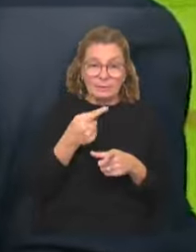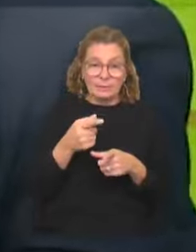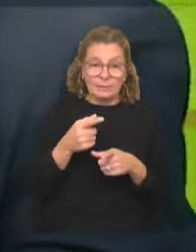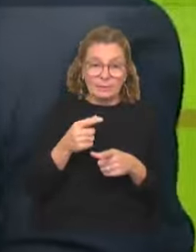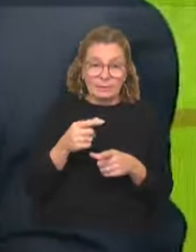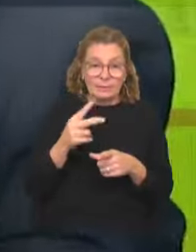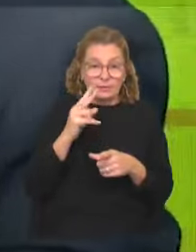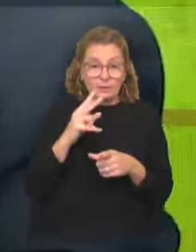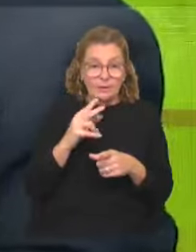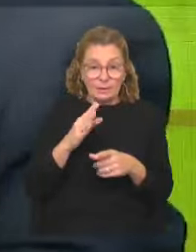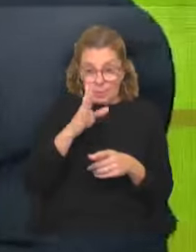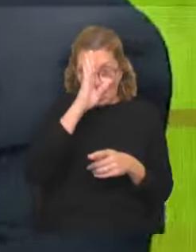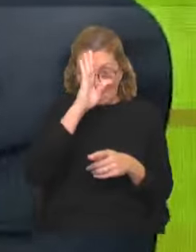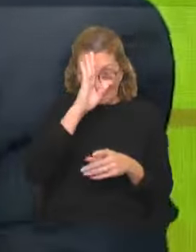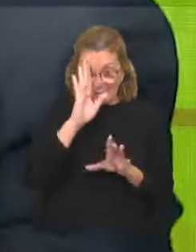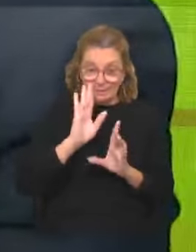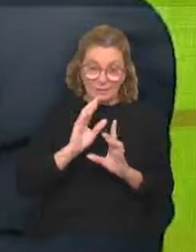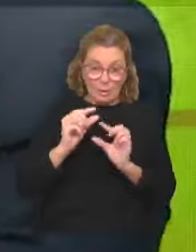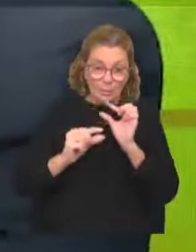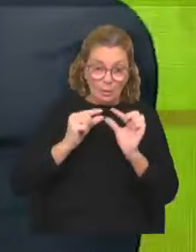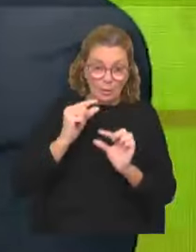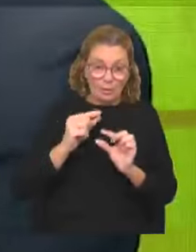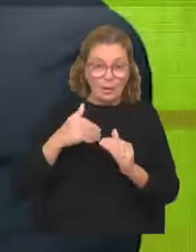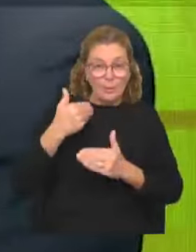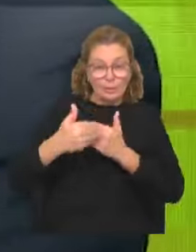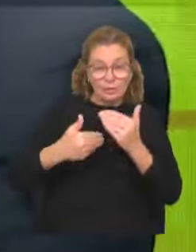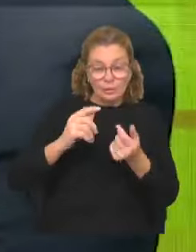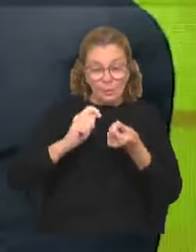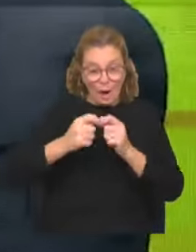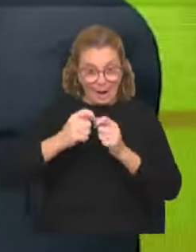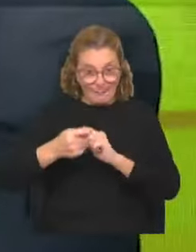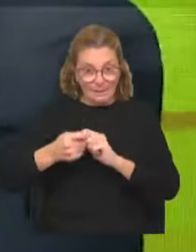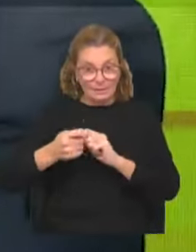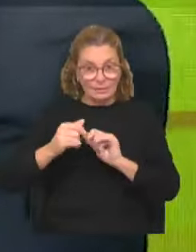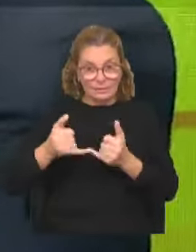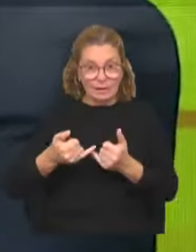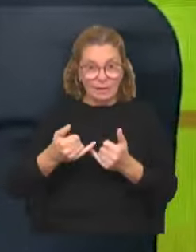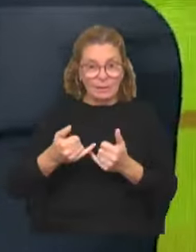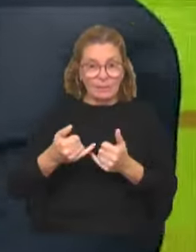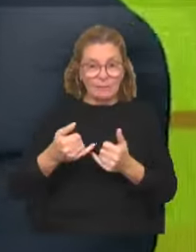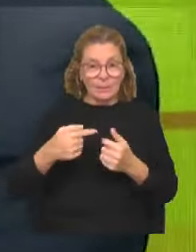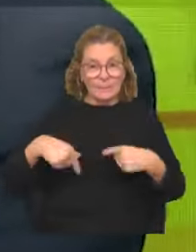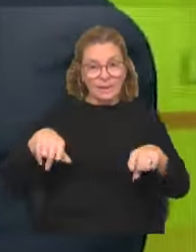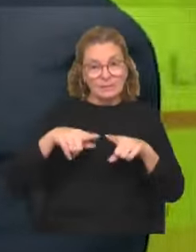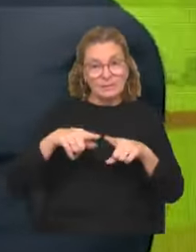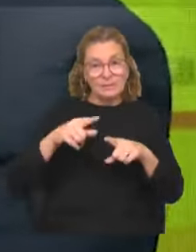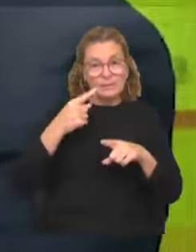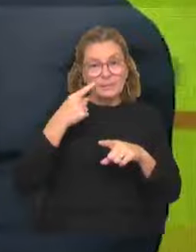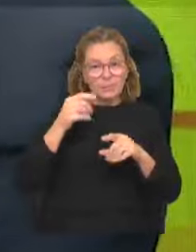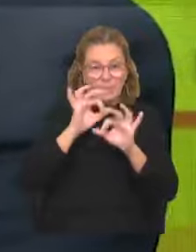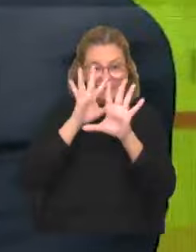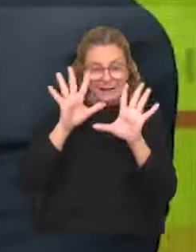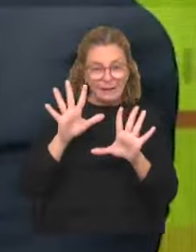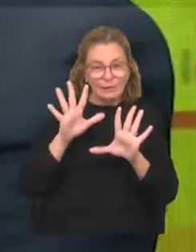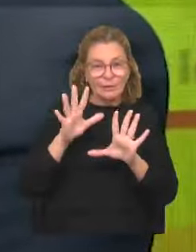la luz del aprendizaje también y de procesos que han ido cambiando, bueno, estamos cada vez más claros